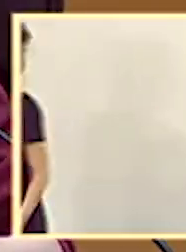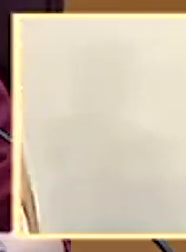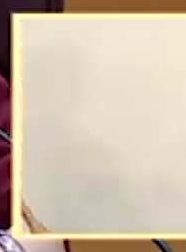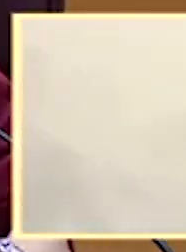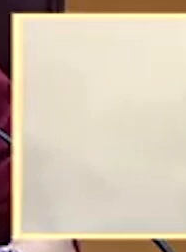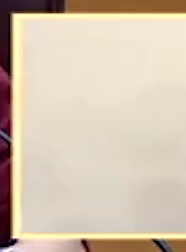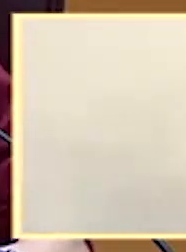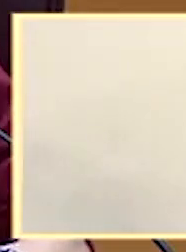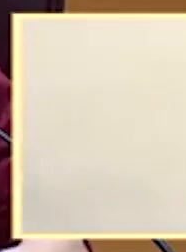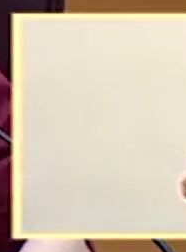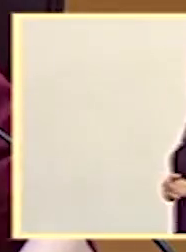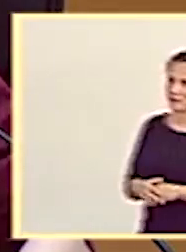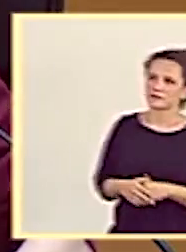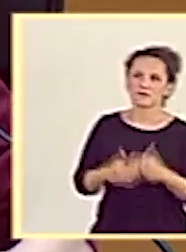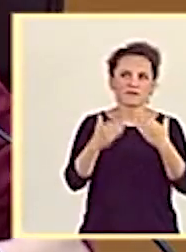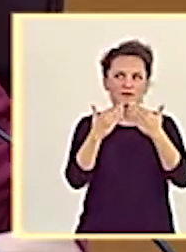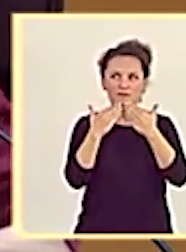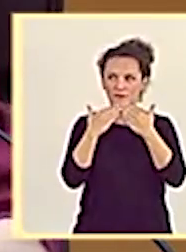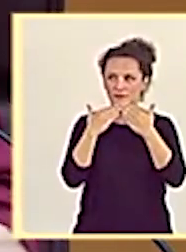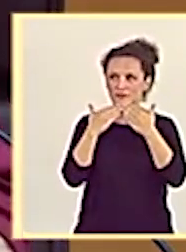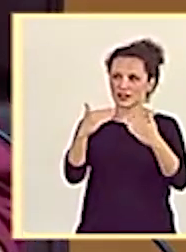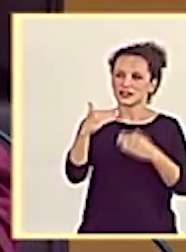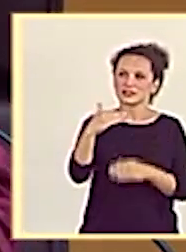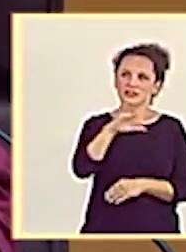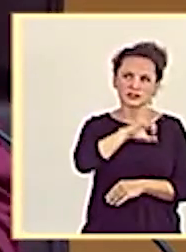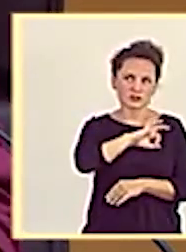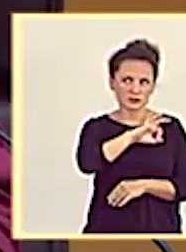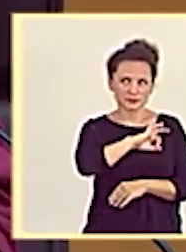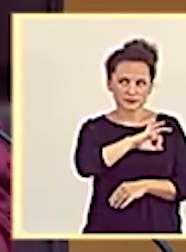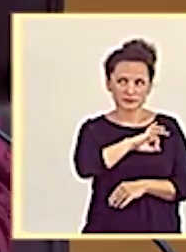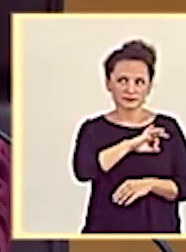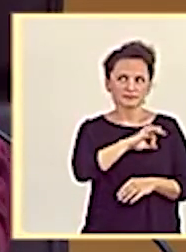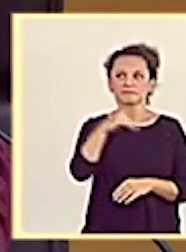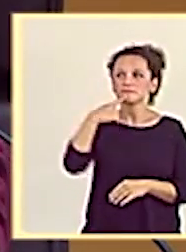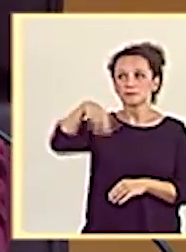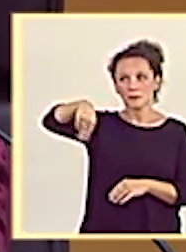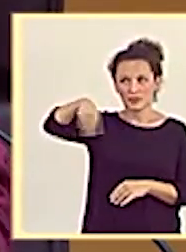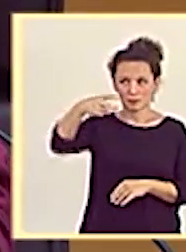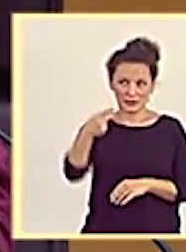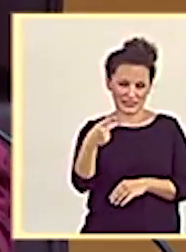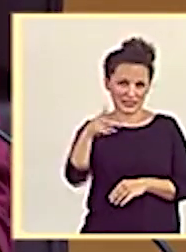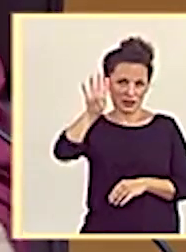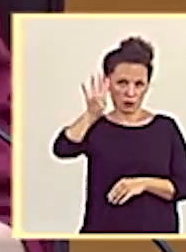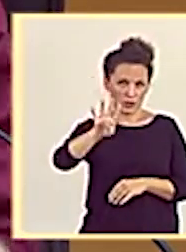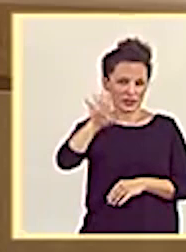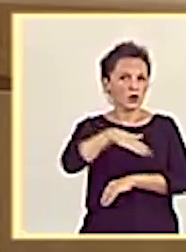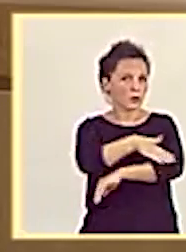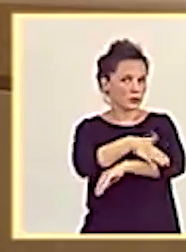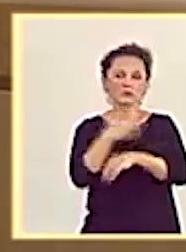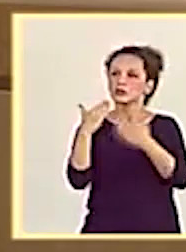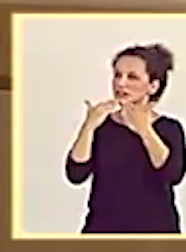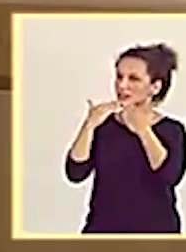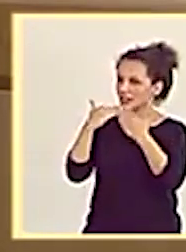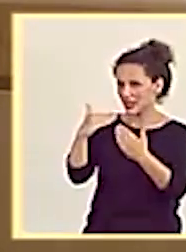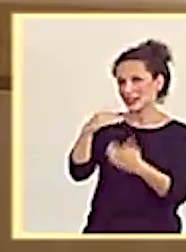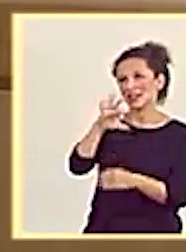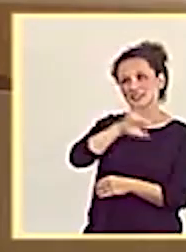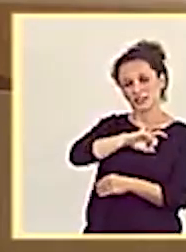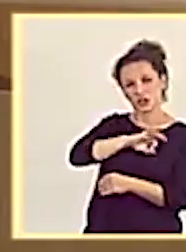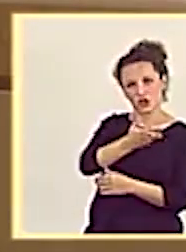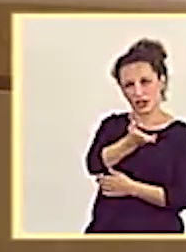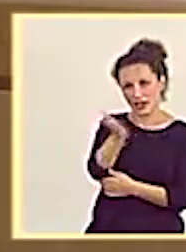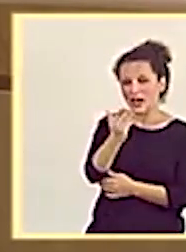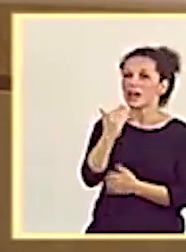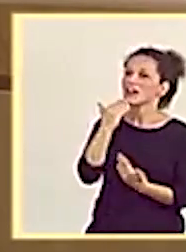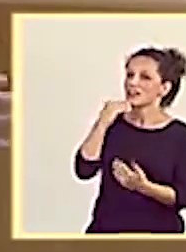señoría. Señora vicepresidenta, cuarta del Gobierno. Muchas gracias, señoría. Muchas gracias, presidenta. Muchas gracias,